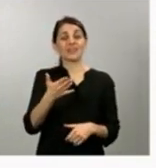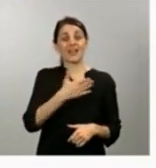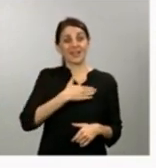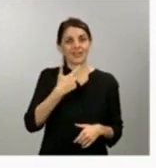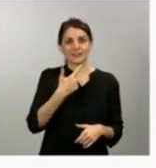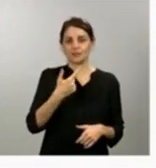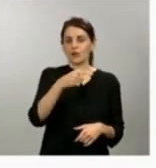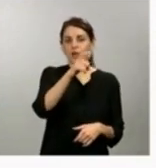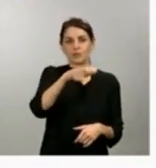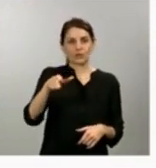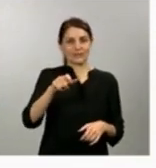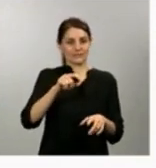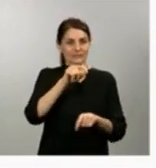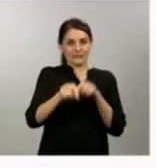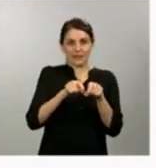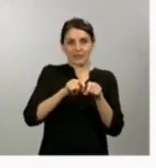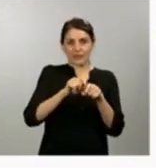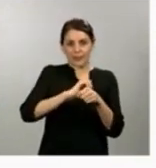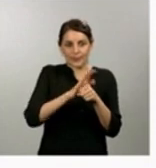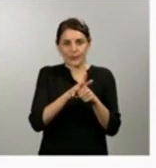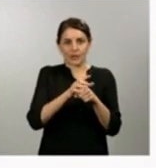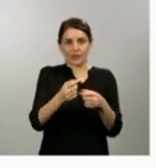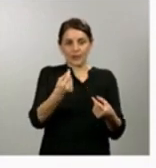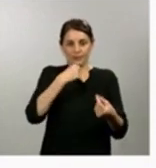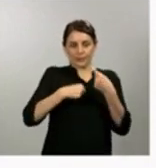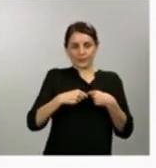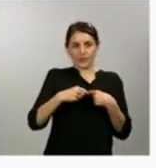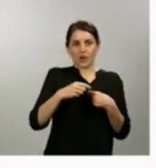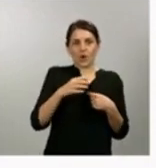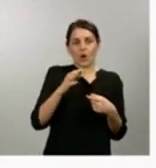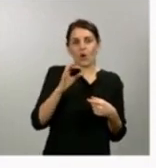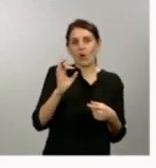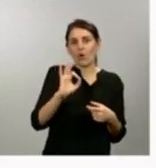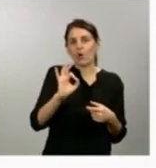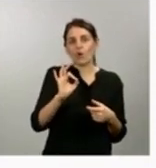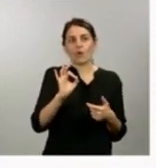derivado de una situación de confinamiento